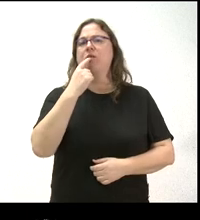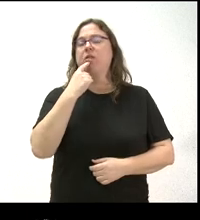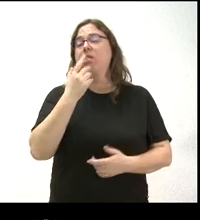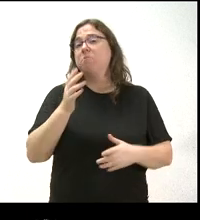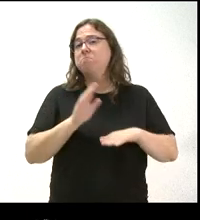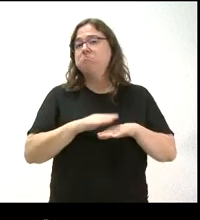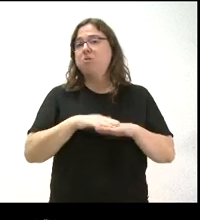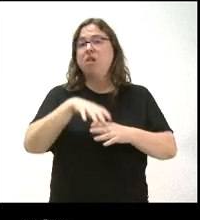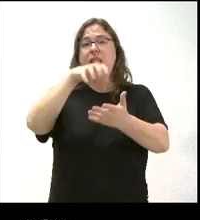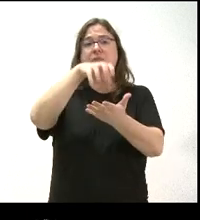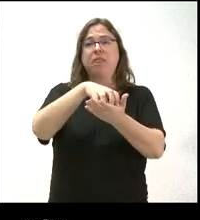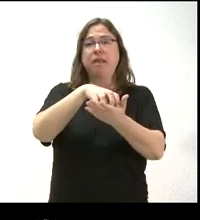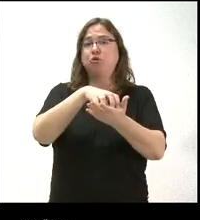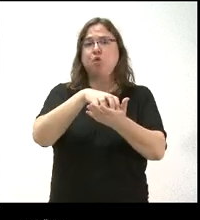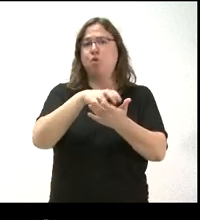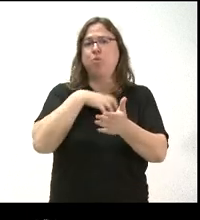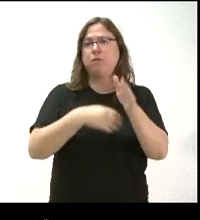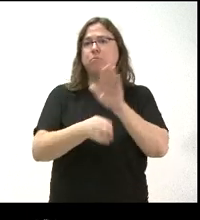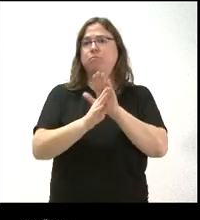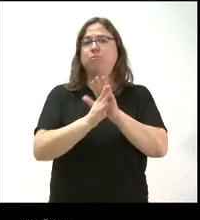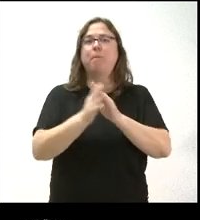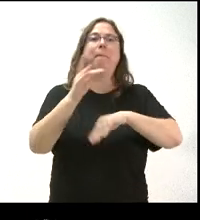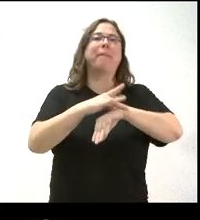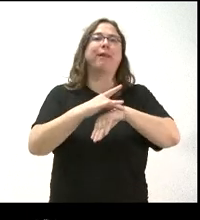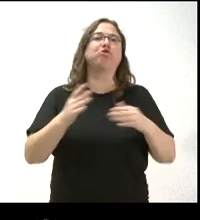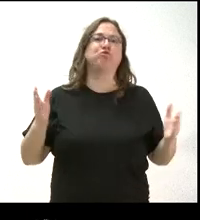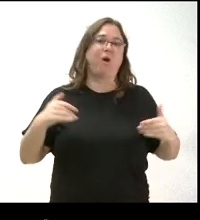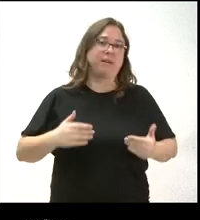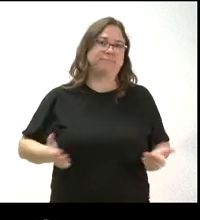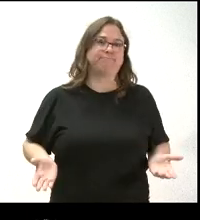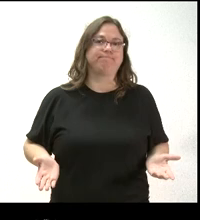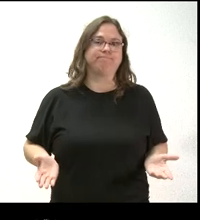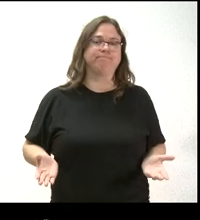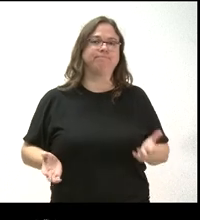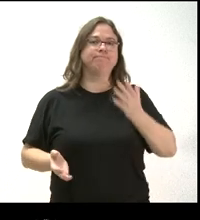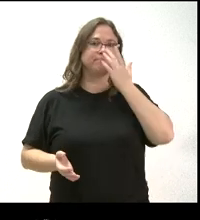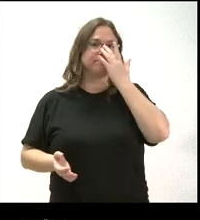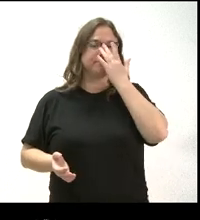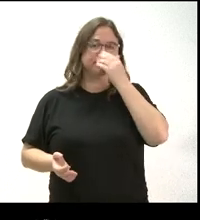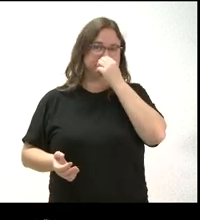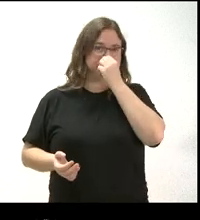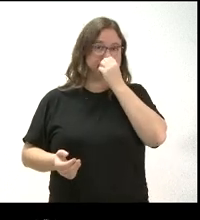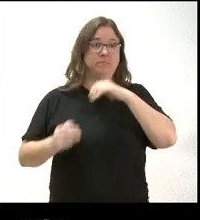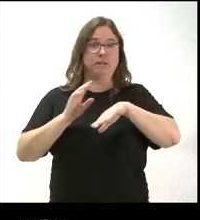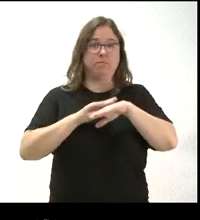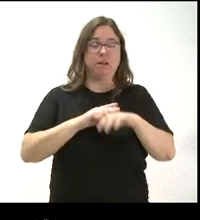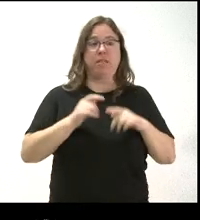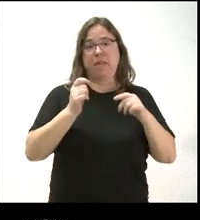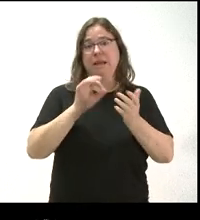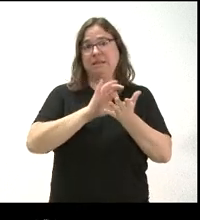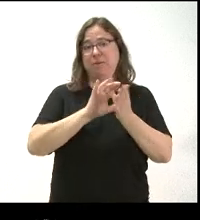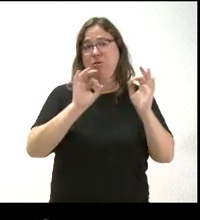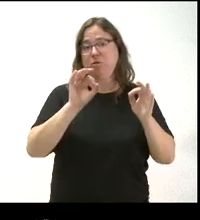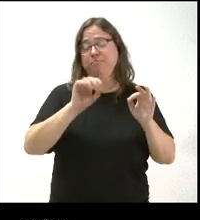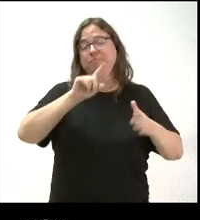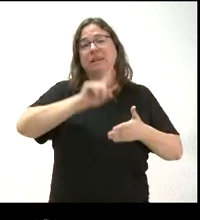realmente el centro no puede seguir adelante porque no hay médicos, como se está viendo, para que presten ese servicio allí.